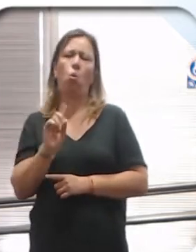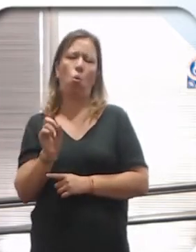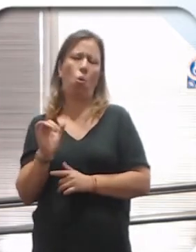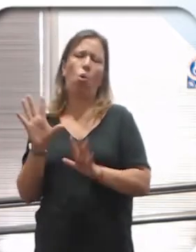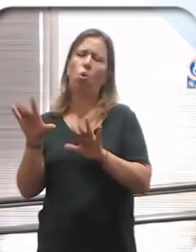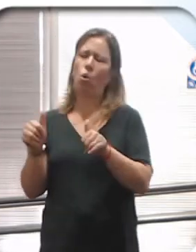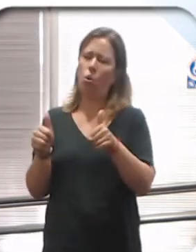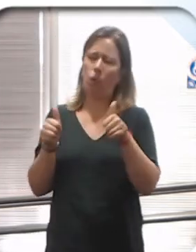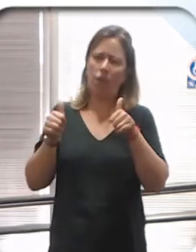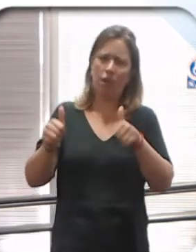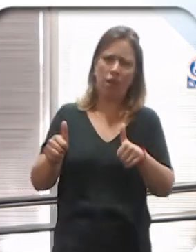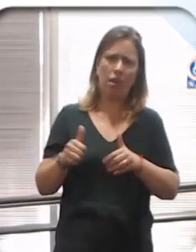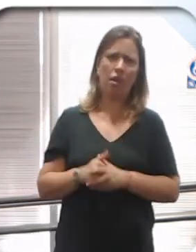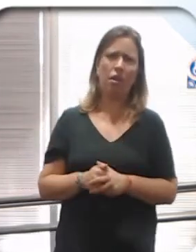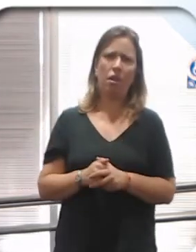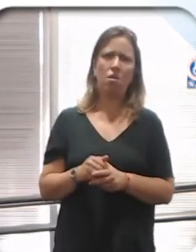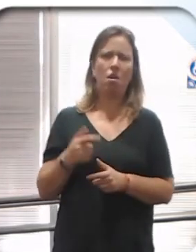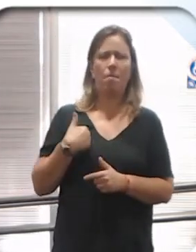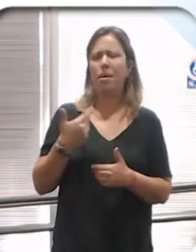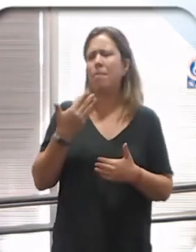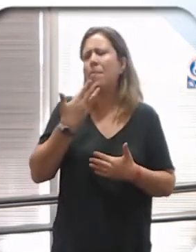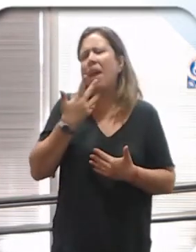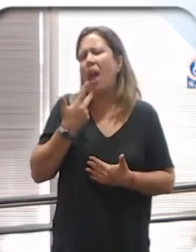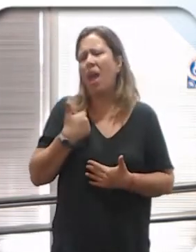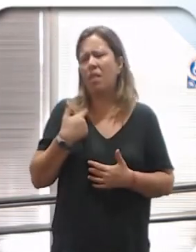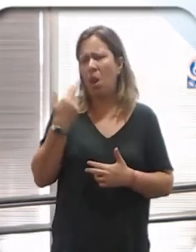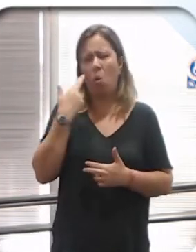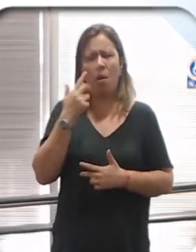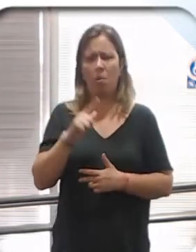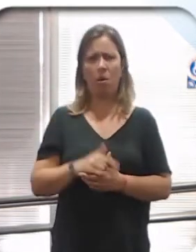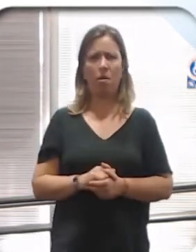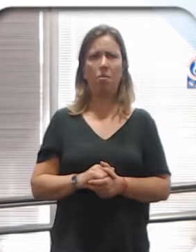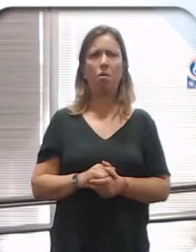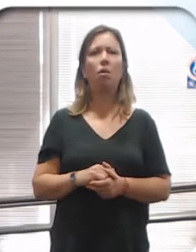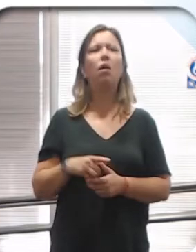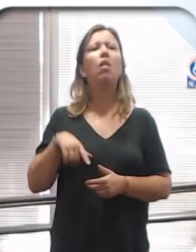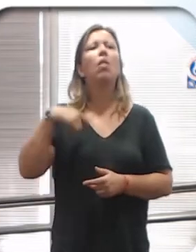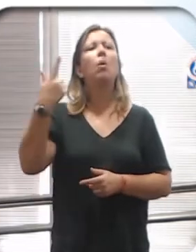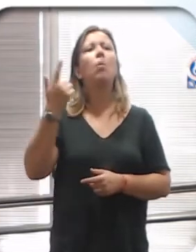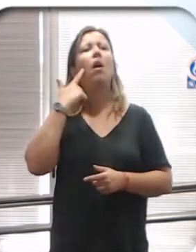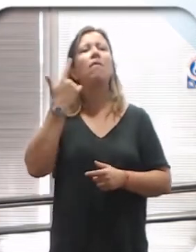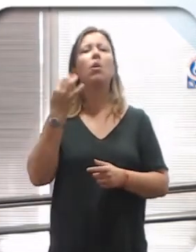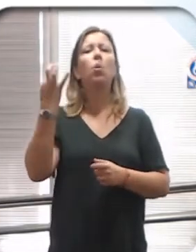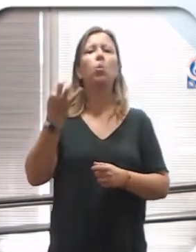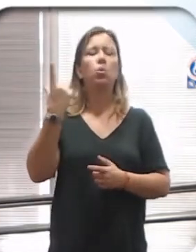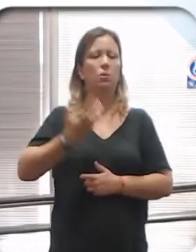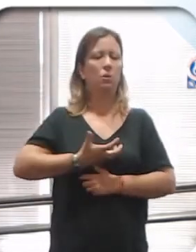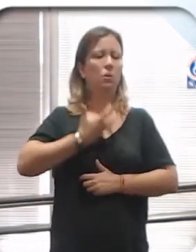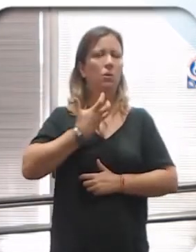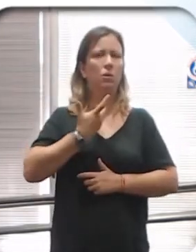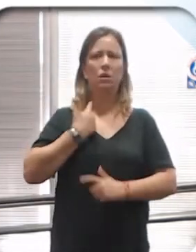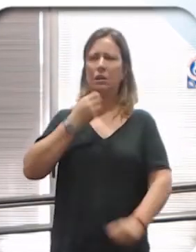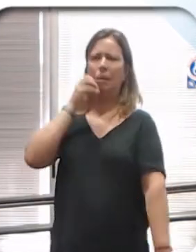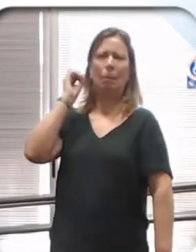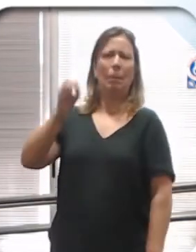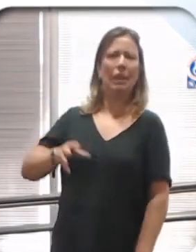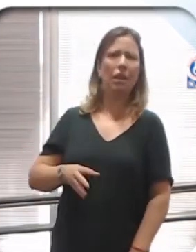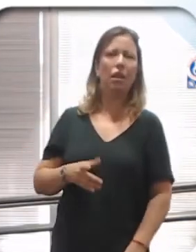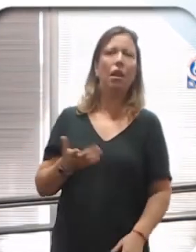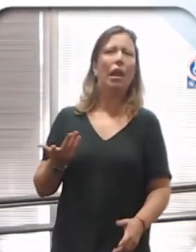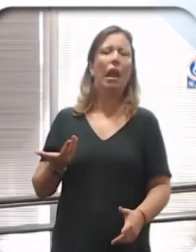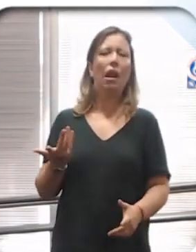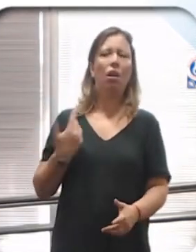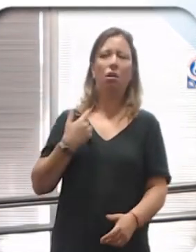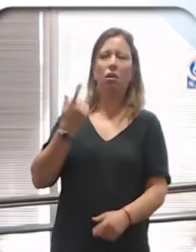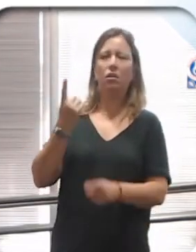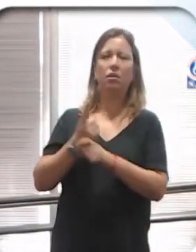todo bien. Yo me encanta, no hay problema. A ver si en algún momento de calentura nos sale algún insulto que tenga